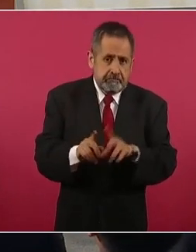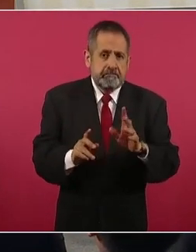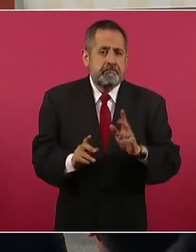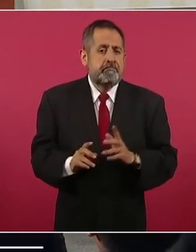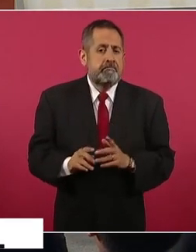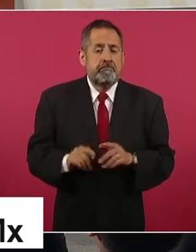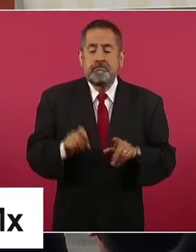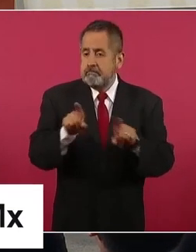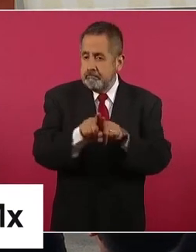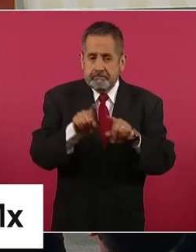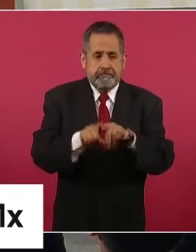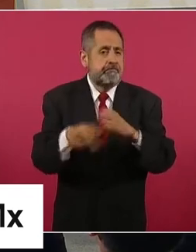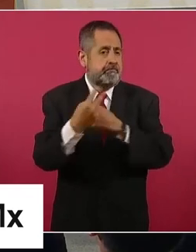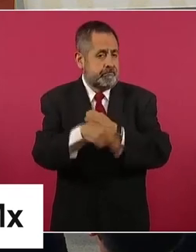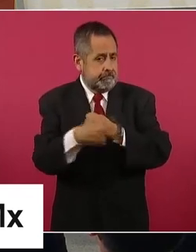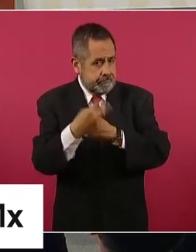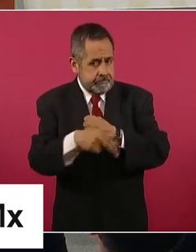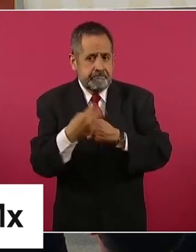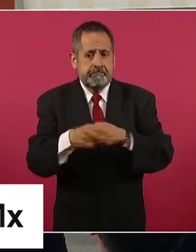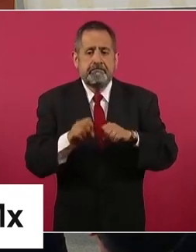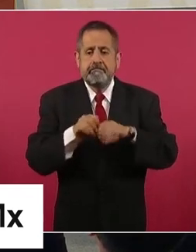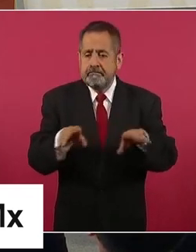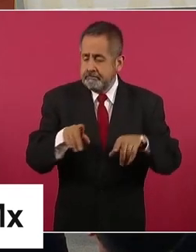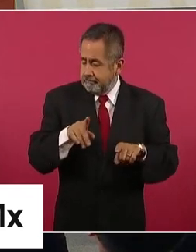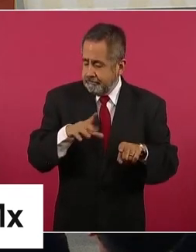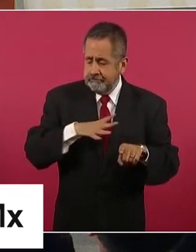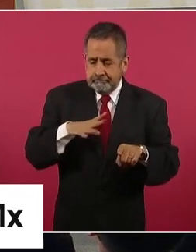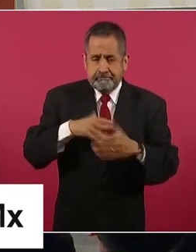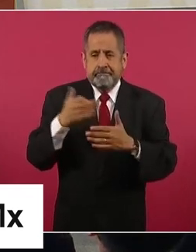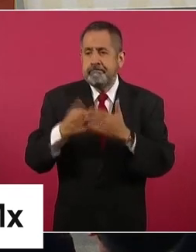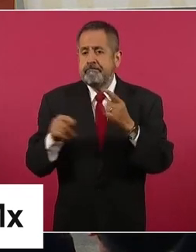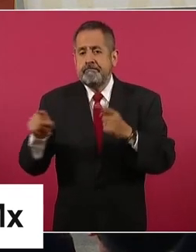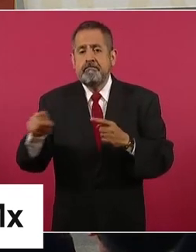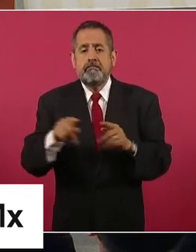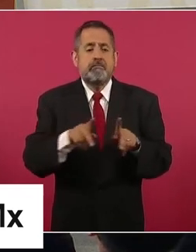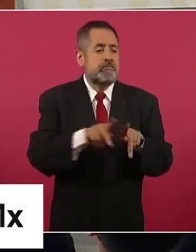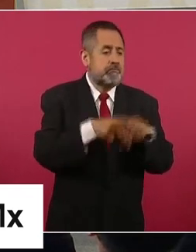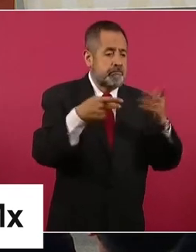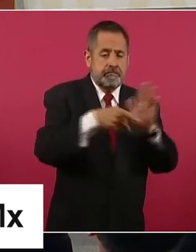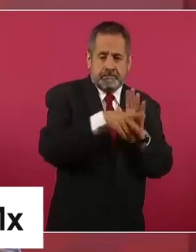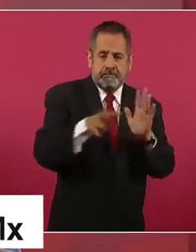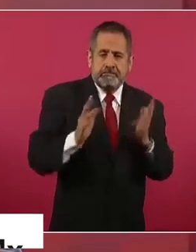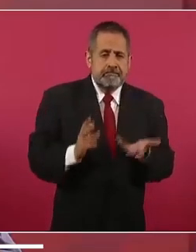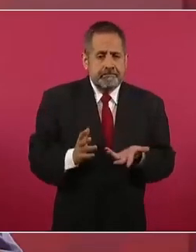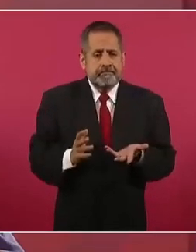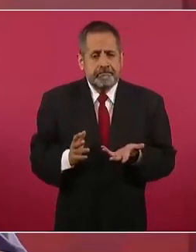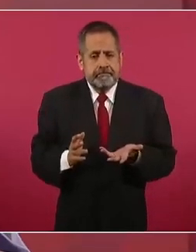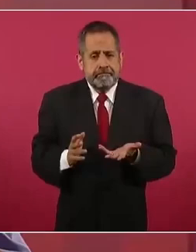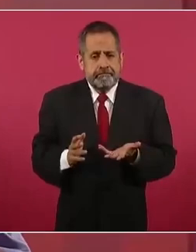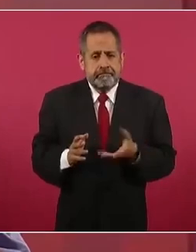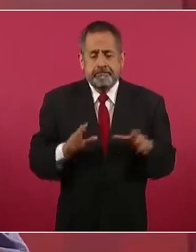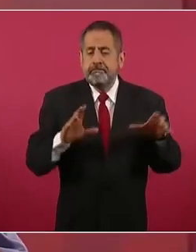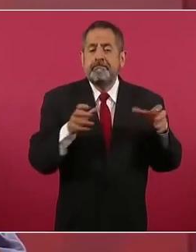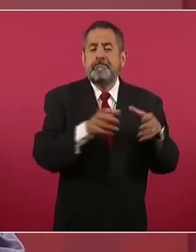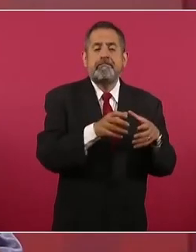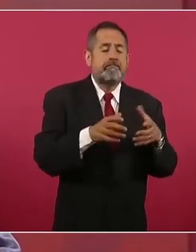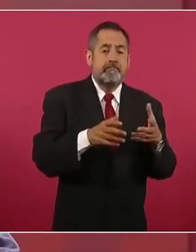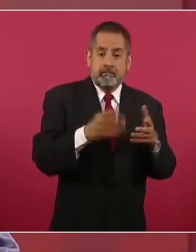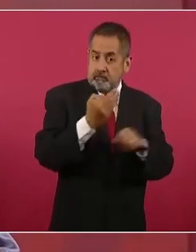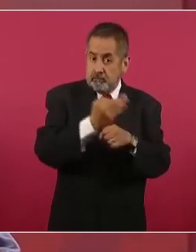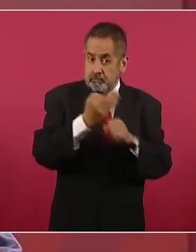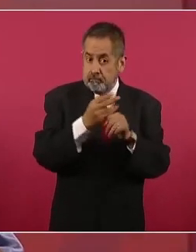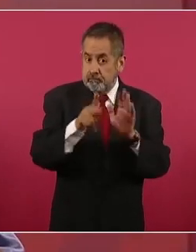incluso la televisión, los periódicos están en una situación